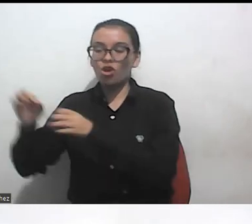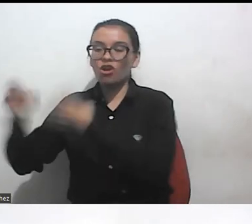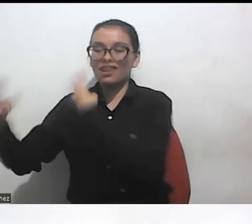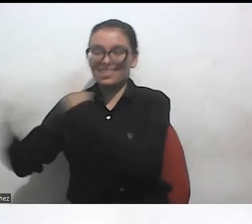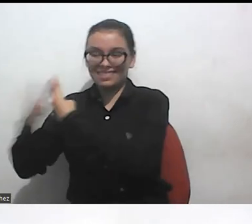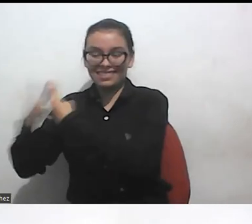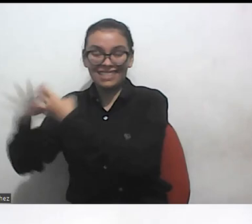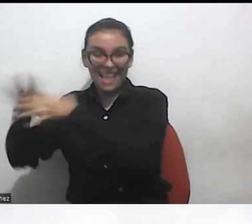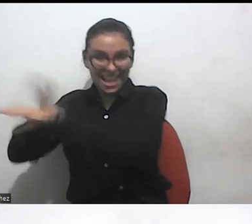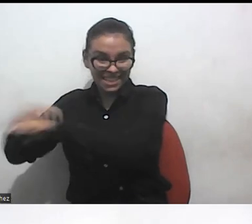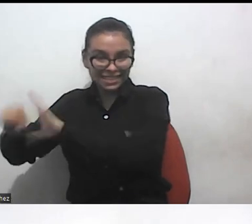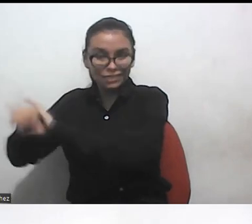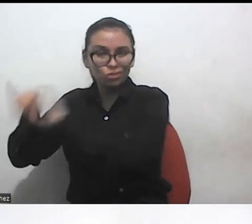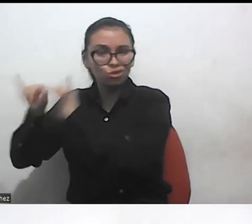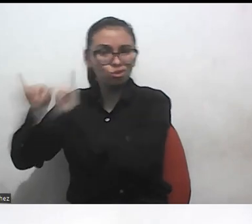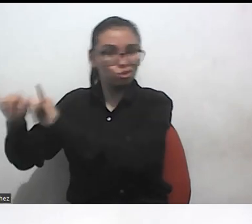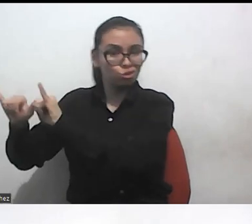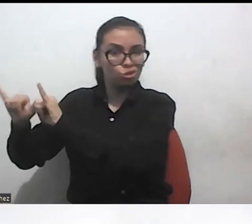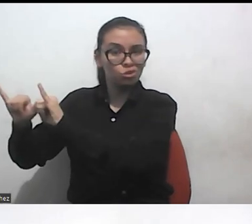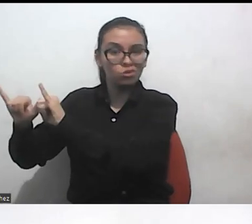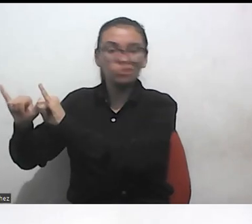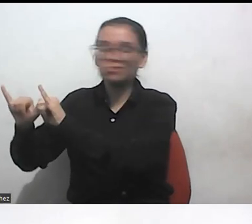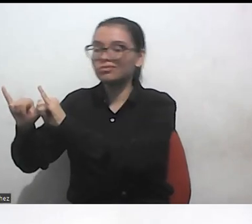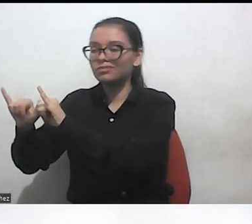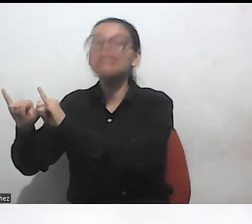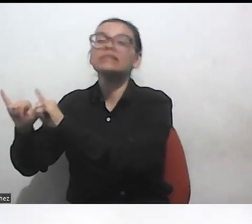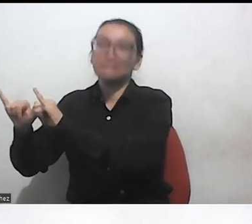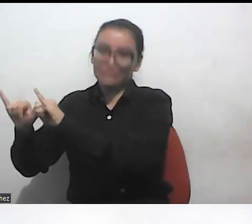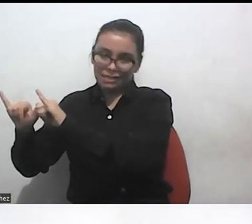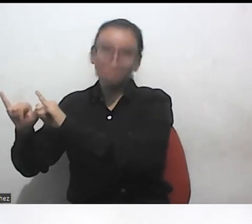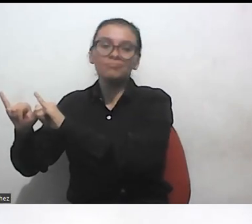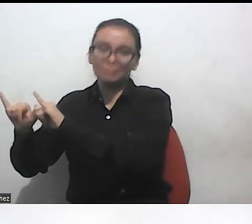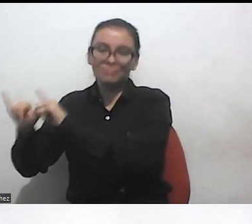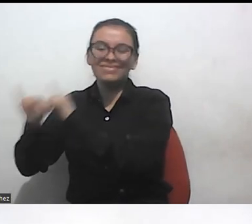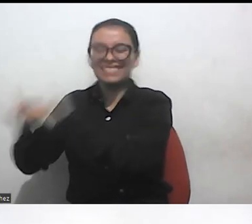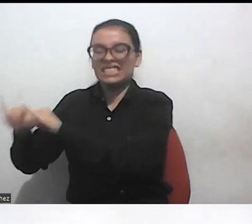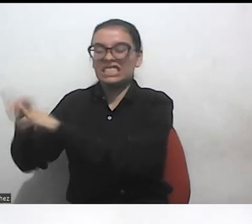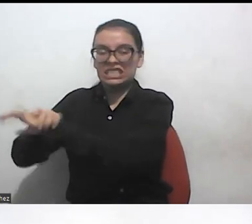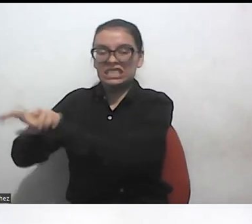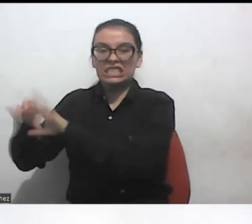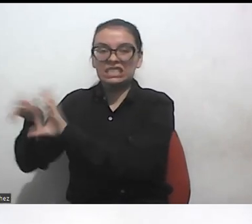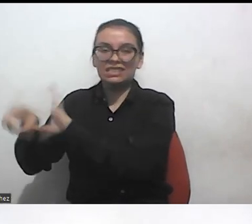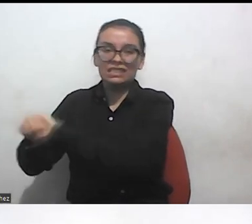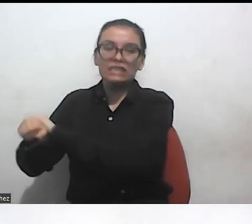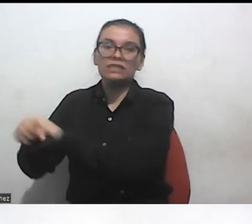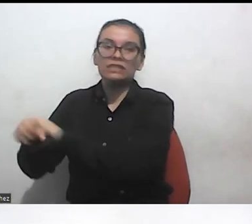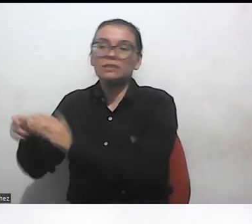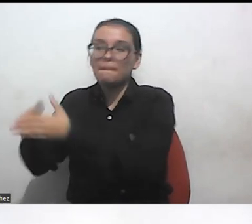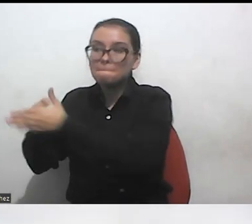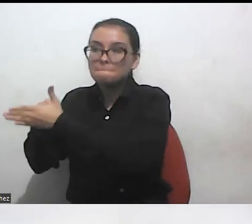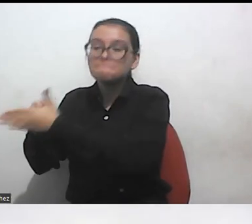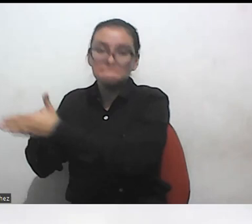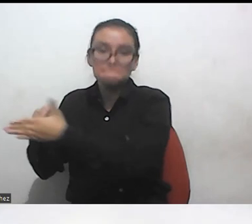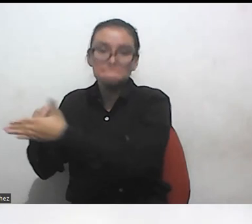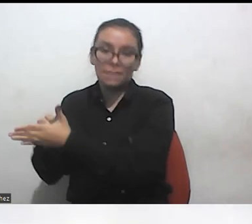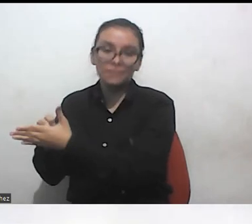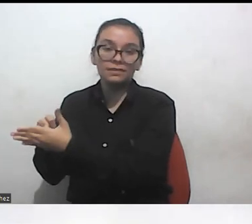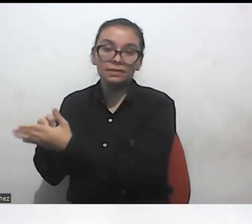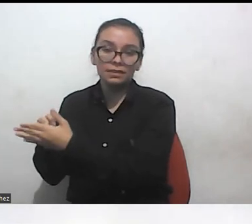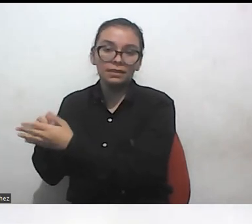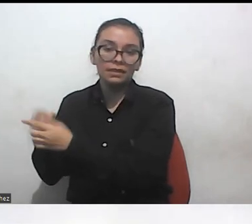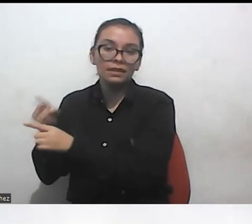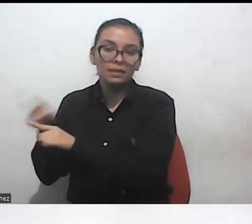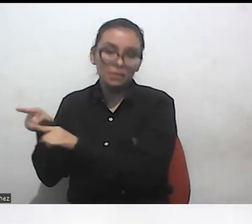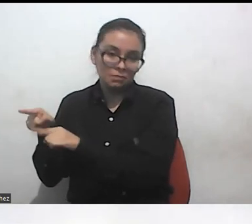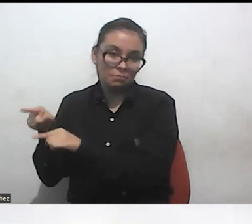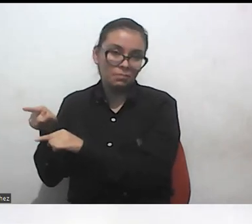dicho, todas las personas en la cárcel están viviendo una opresión muy clara. Pero las personas con discapacidad en la cárcel están viviendo un